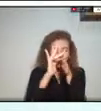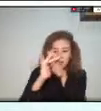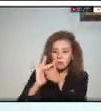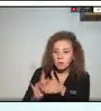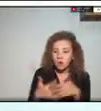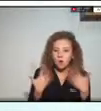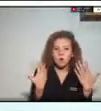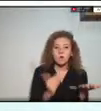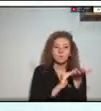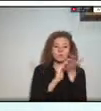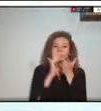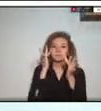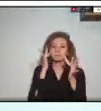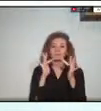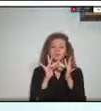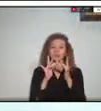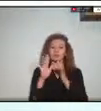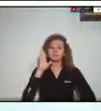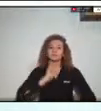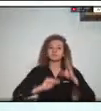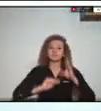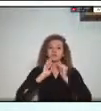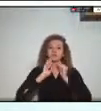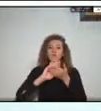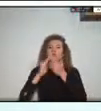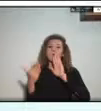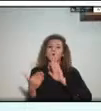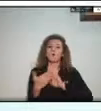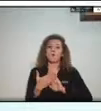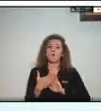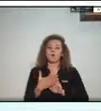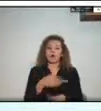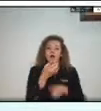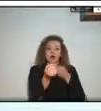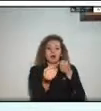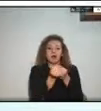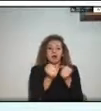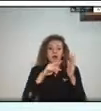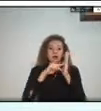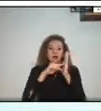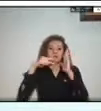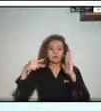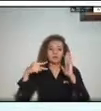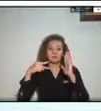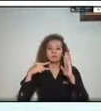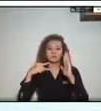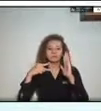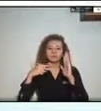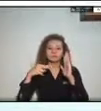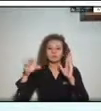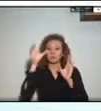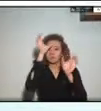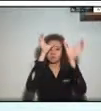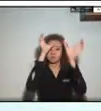recurrimos a la experiencia de la comunidad al apoyo tecnológico a los conocimientos y a todas las demás